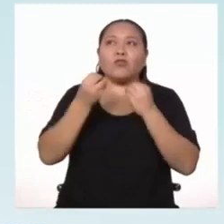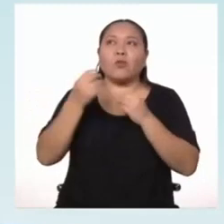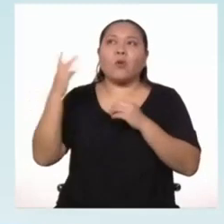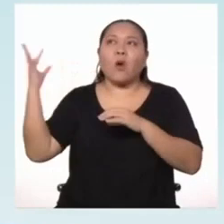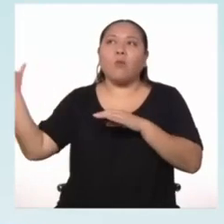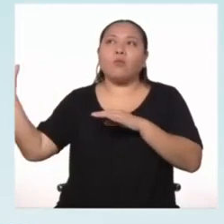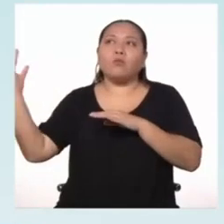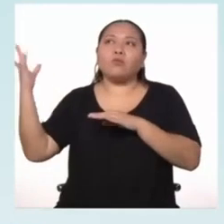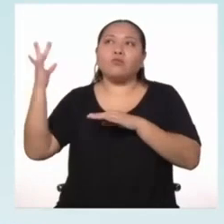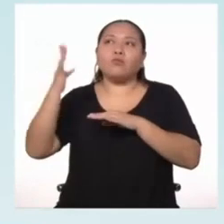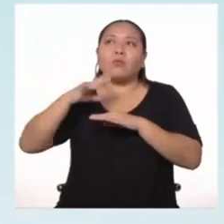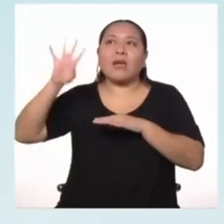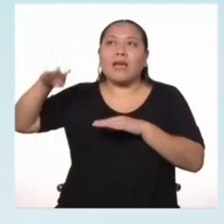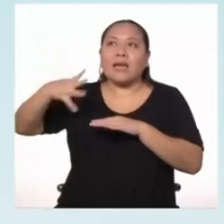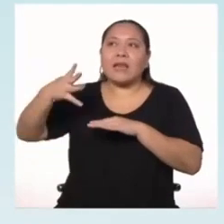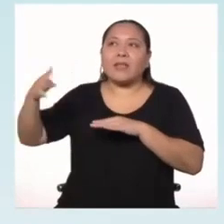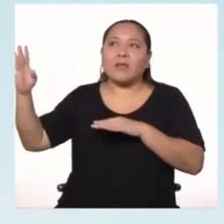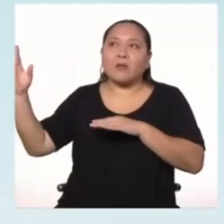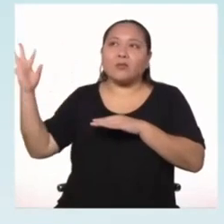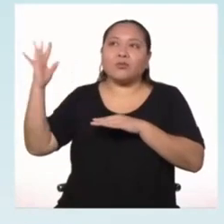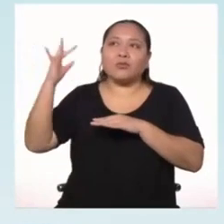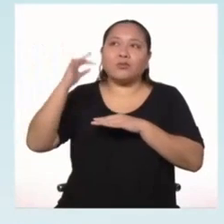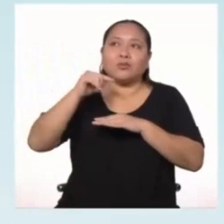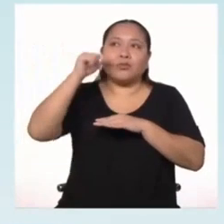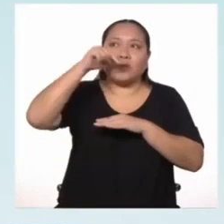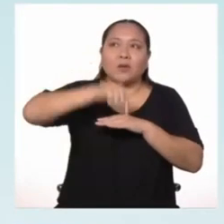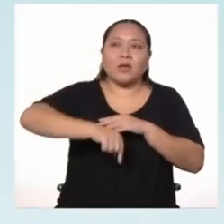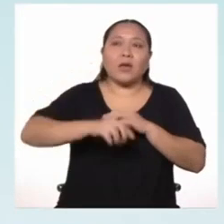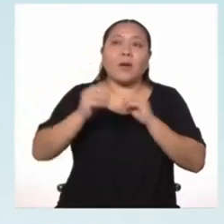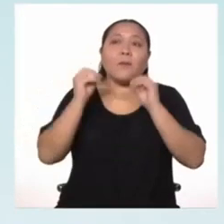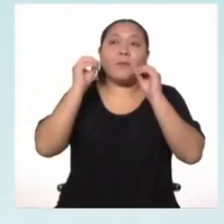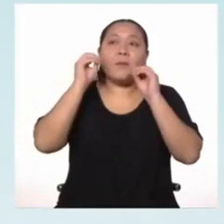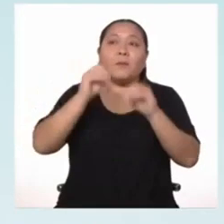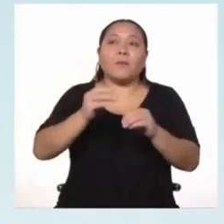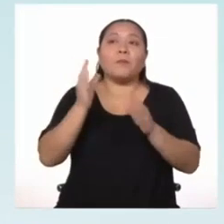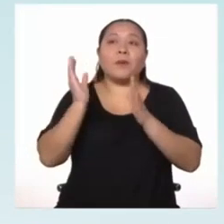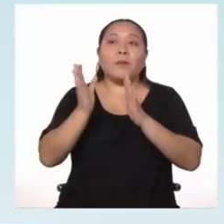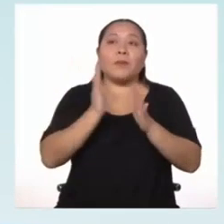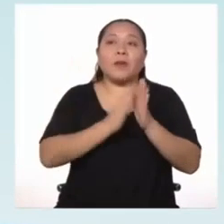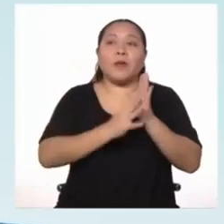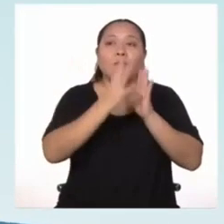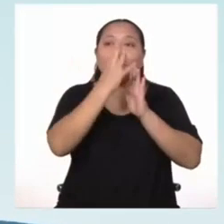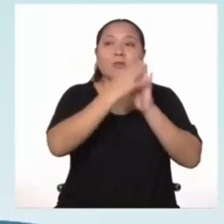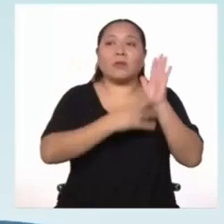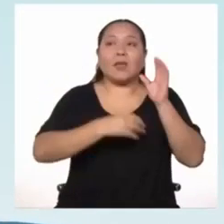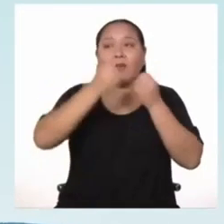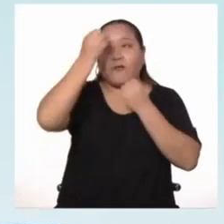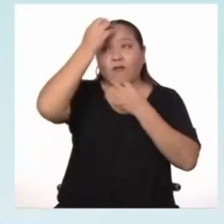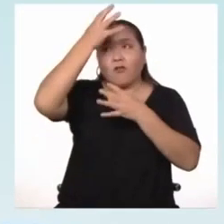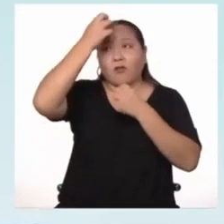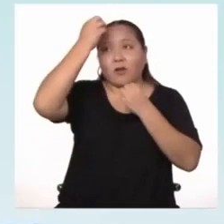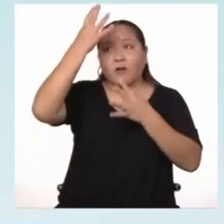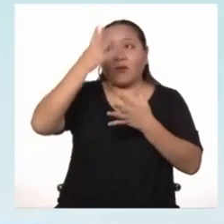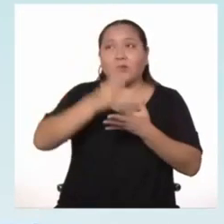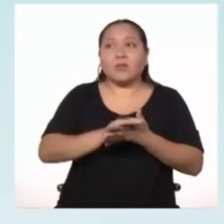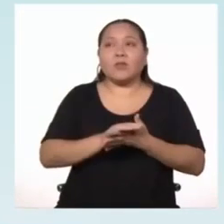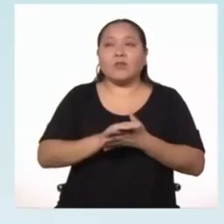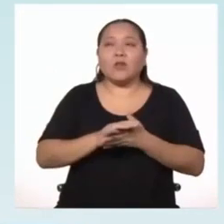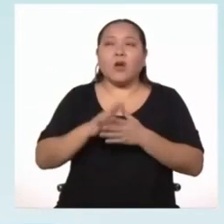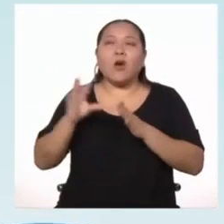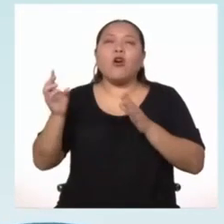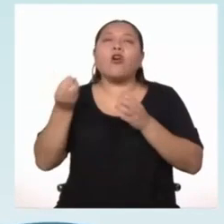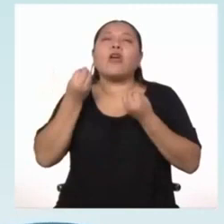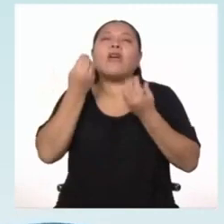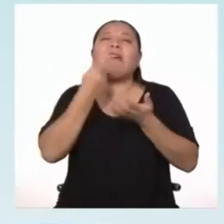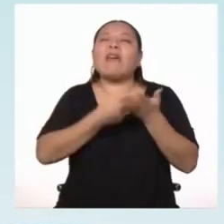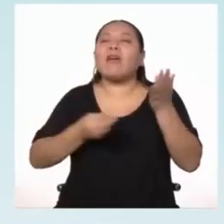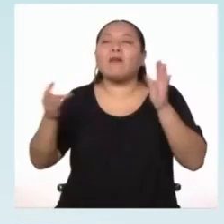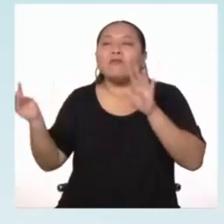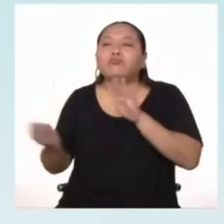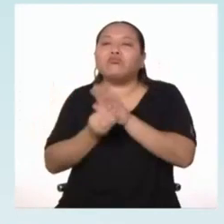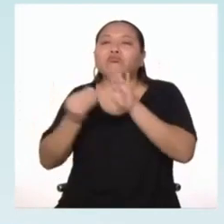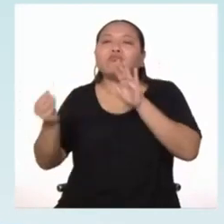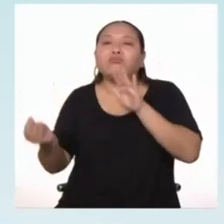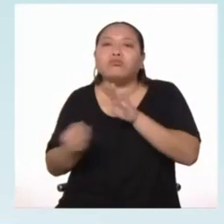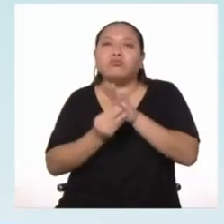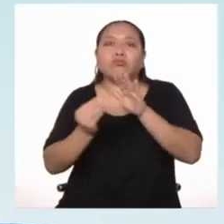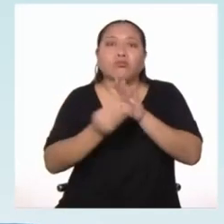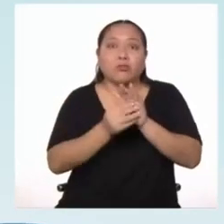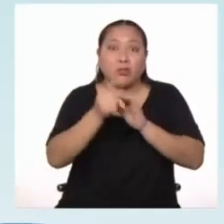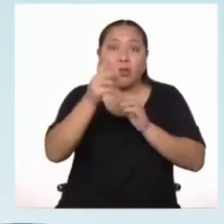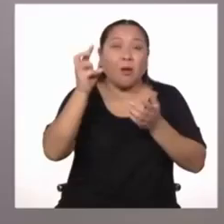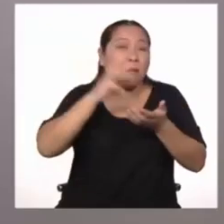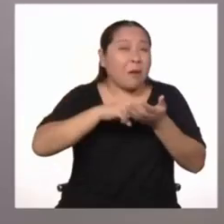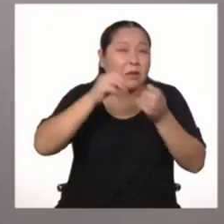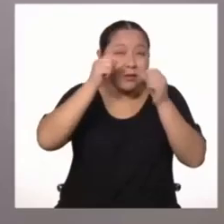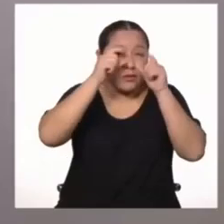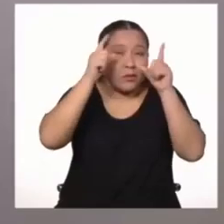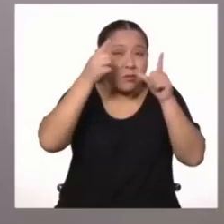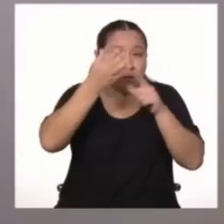inmigración inglesa en el Perú y elaborar una infografía sobre sus aportes más significativos o los que más llamaron tu atención.